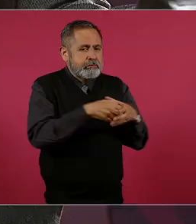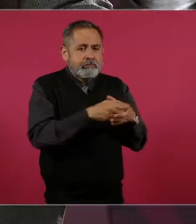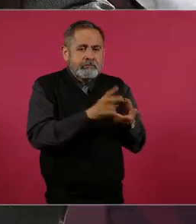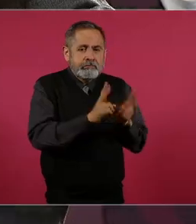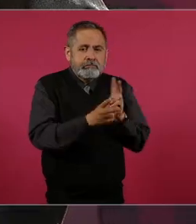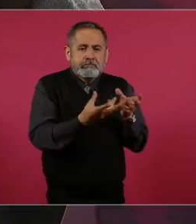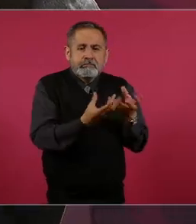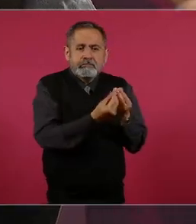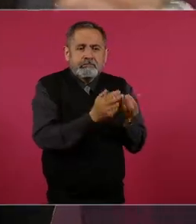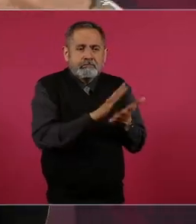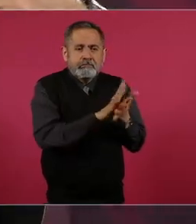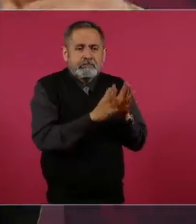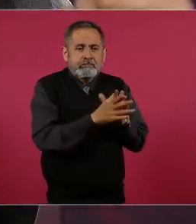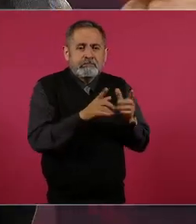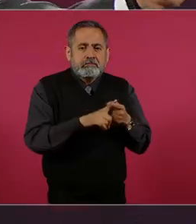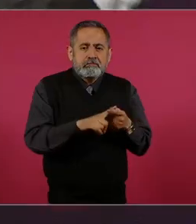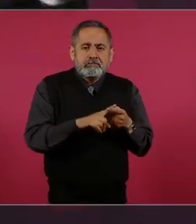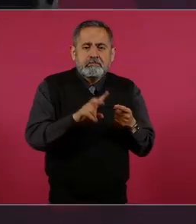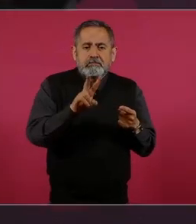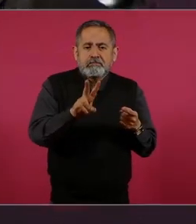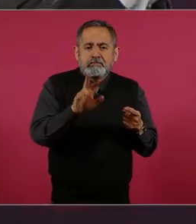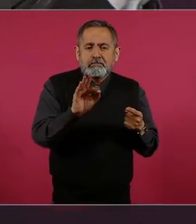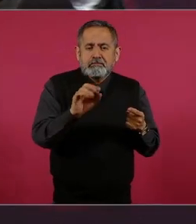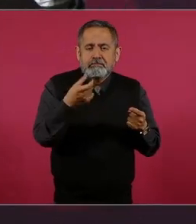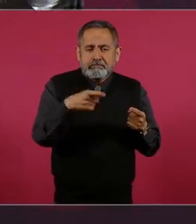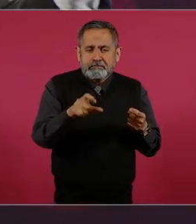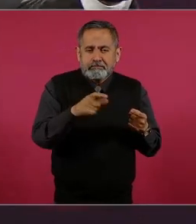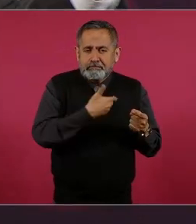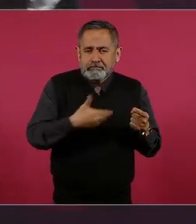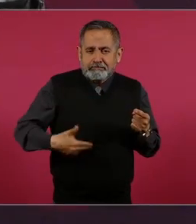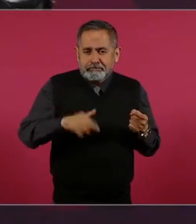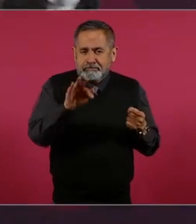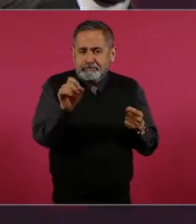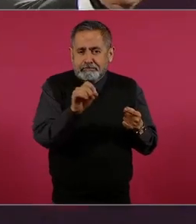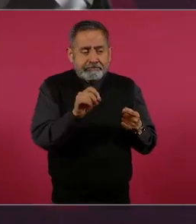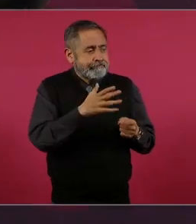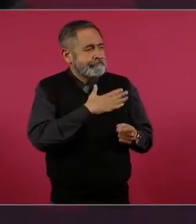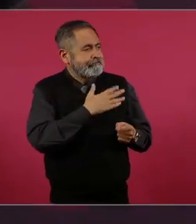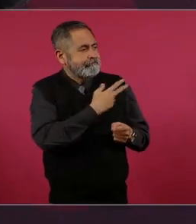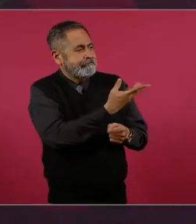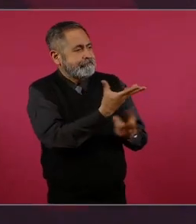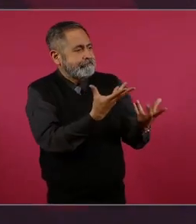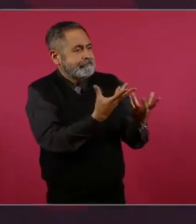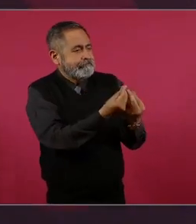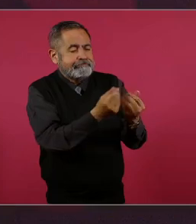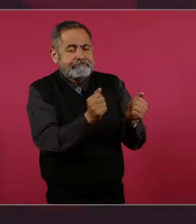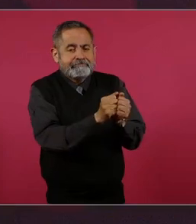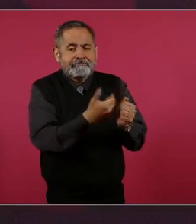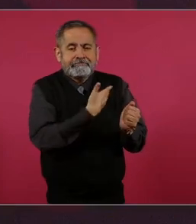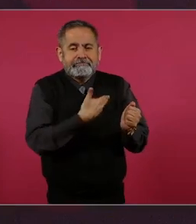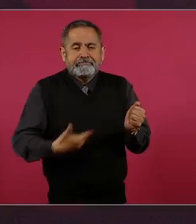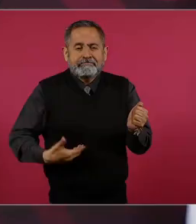mandó a llamar al presidente de la Suprema Corte,